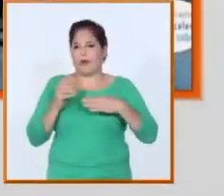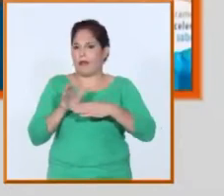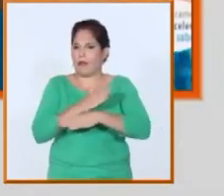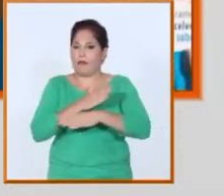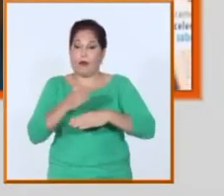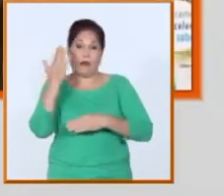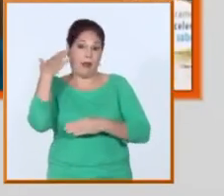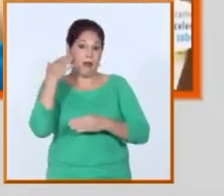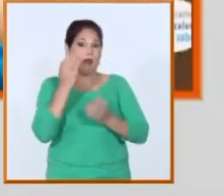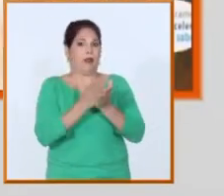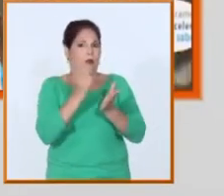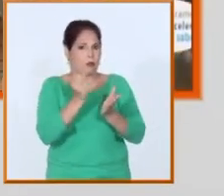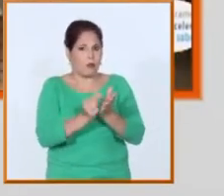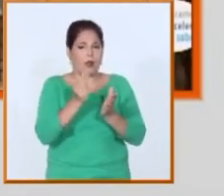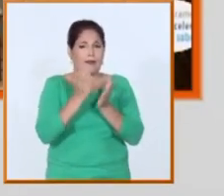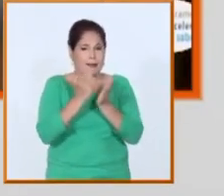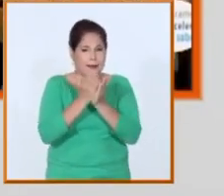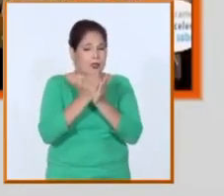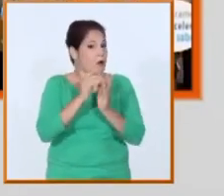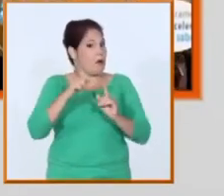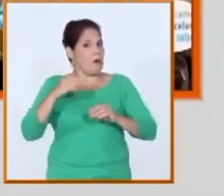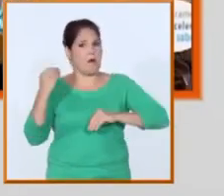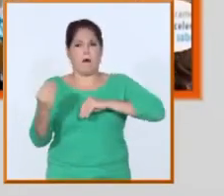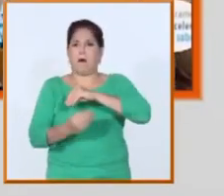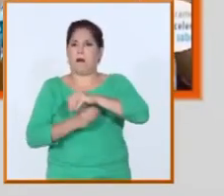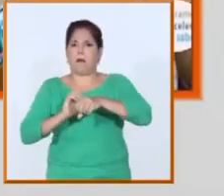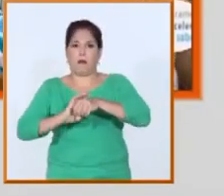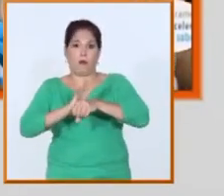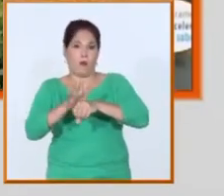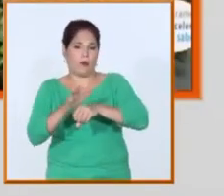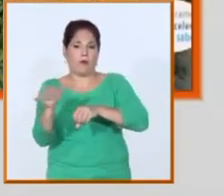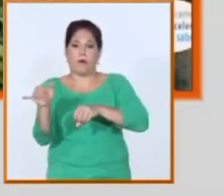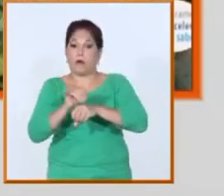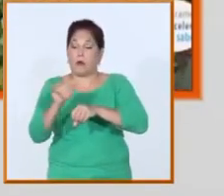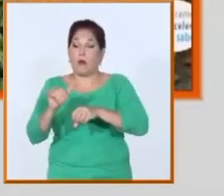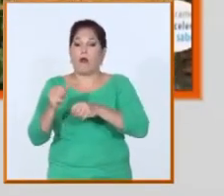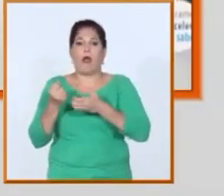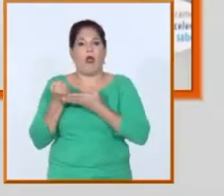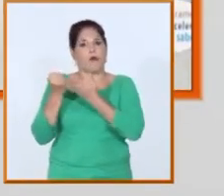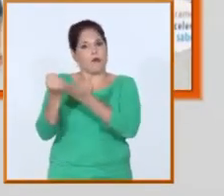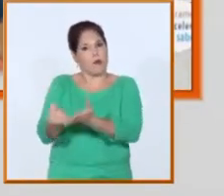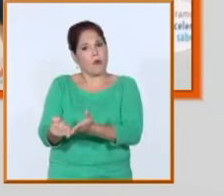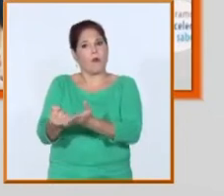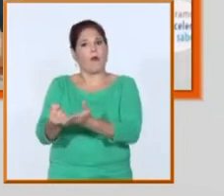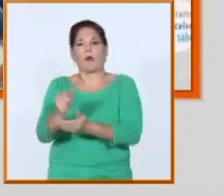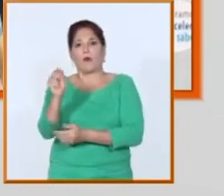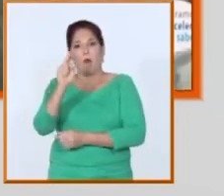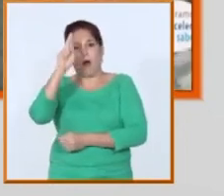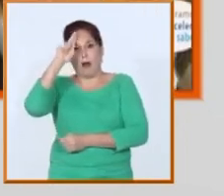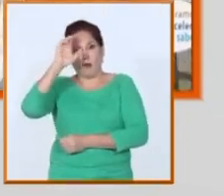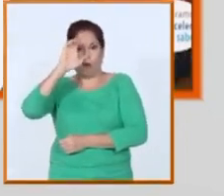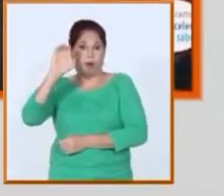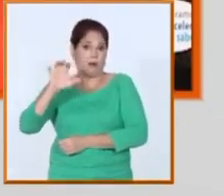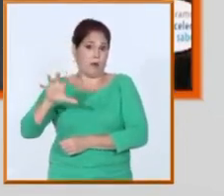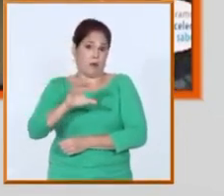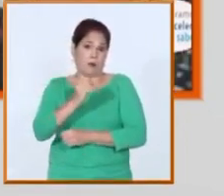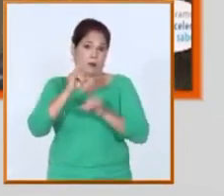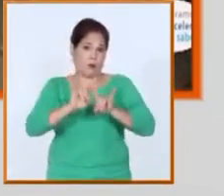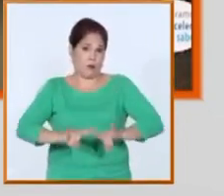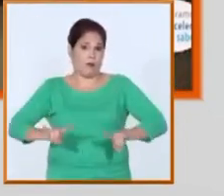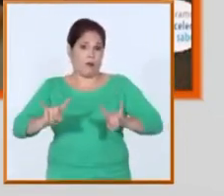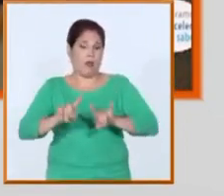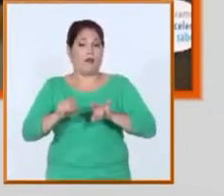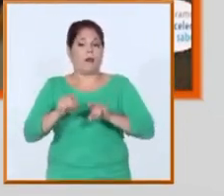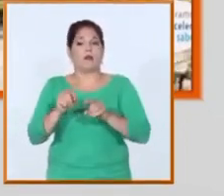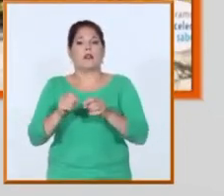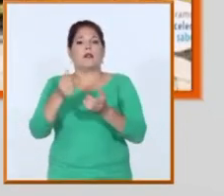un baluaje, te repito, las universidades nuestras, las residencias estudiantiles se convirtieron en hospitales, en todas las universidades tuvimos centros de